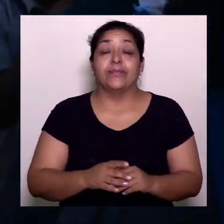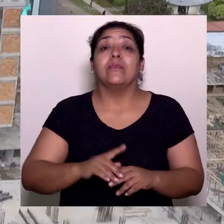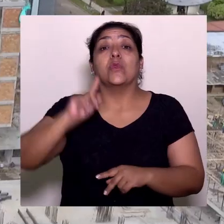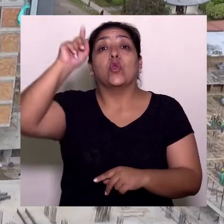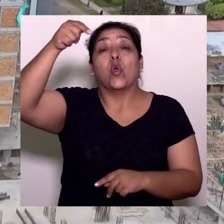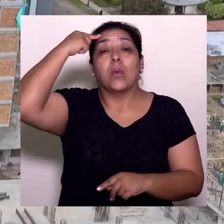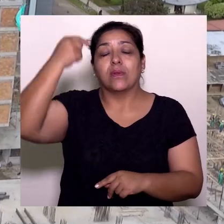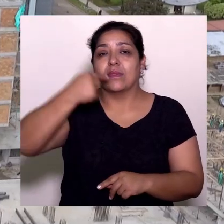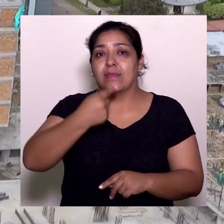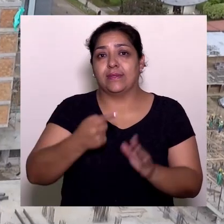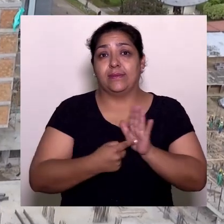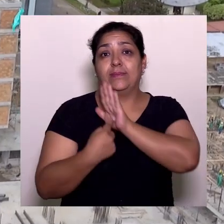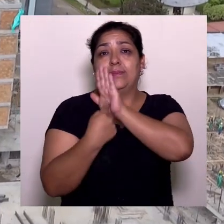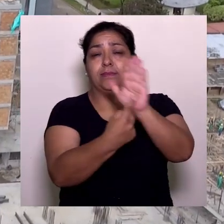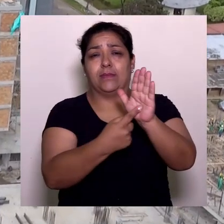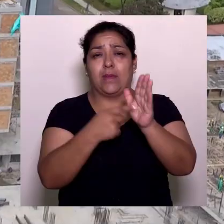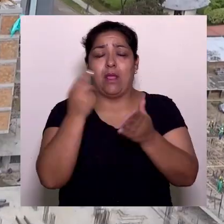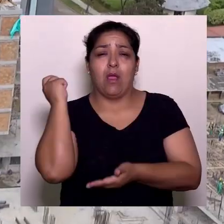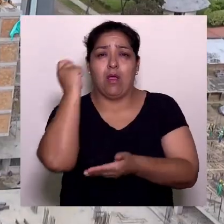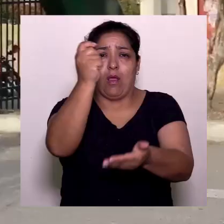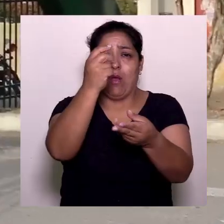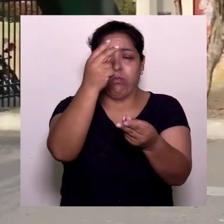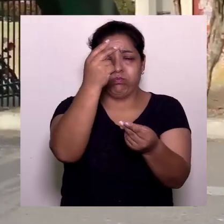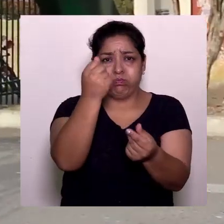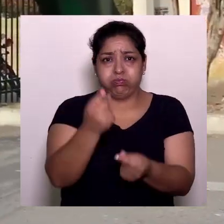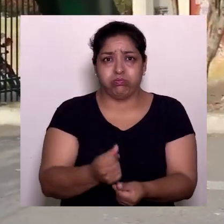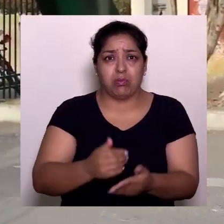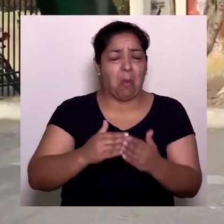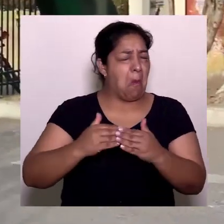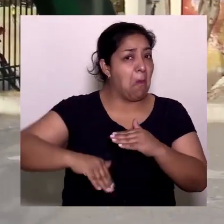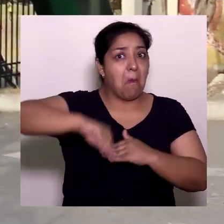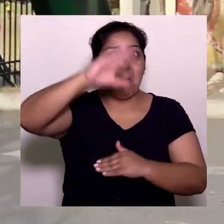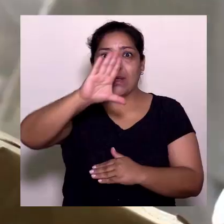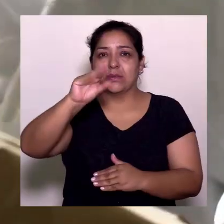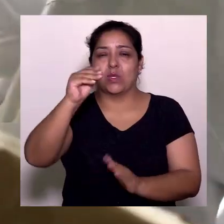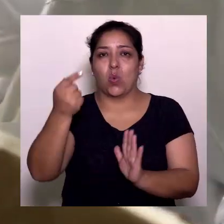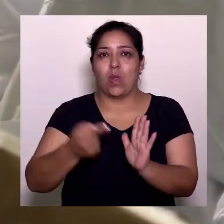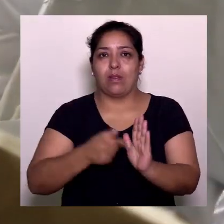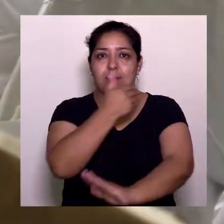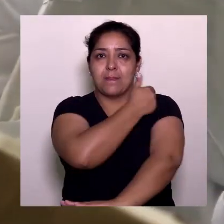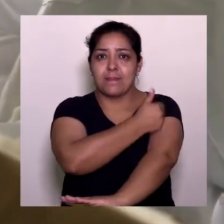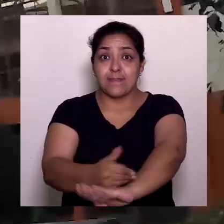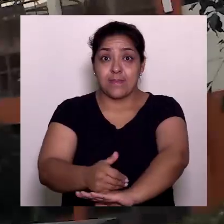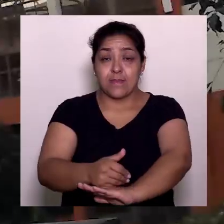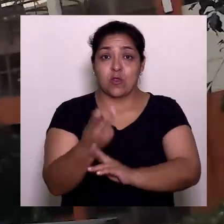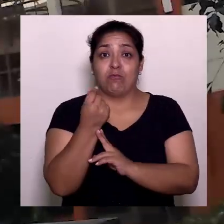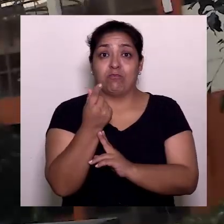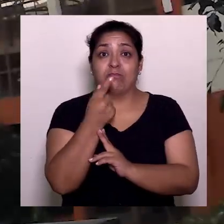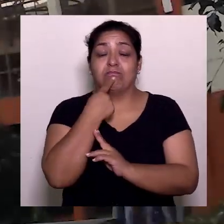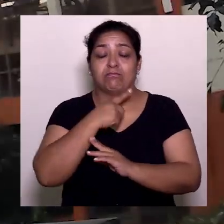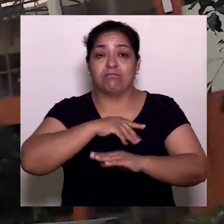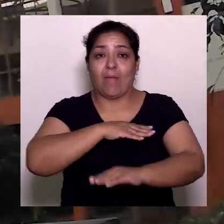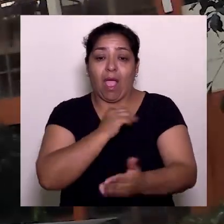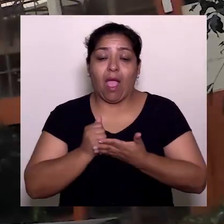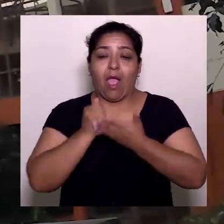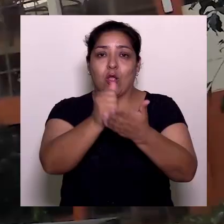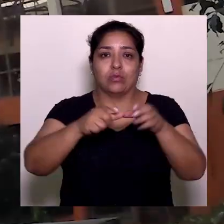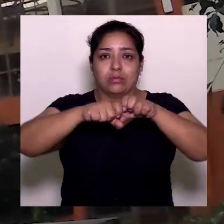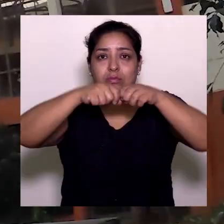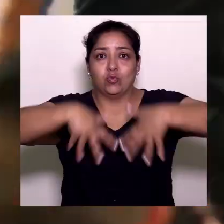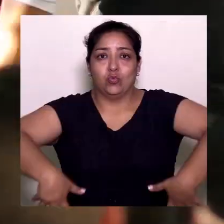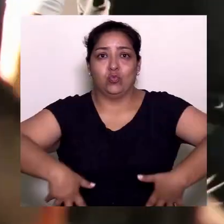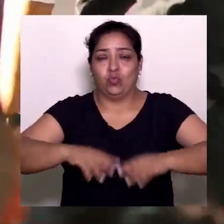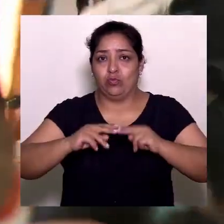es de toda la sociedad. La gobernación realizó la destinación histórica más alta para la universidad pública con más de 50.000 millones de pesos